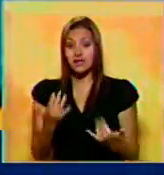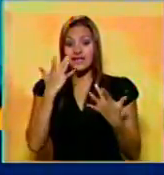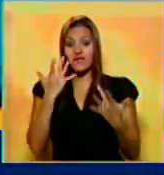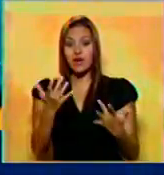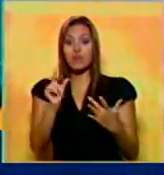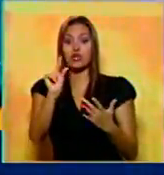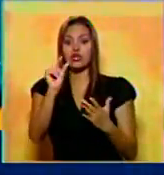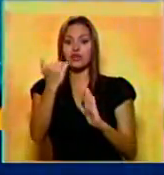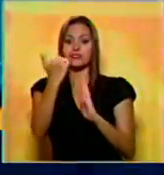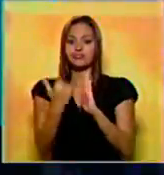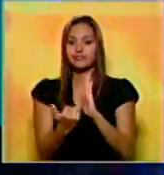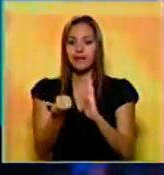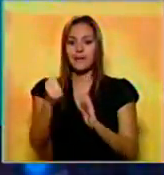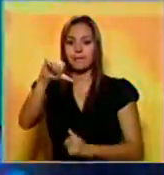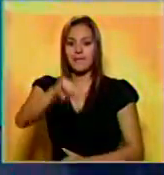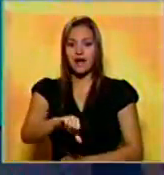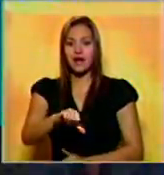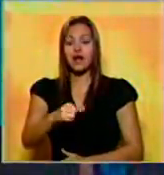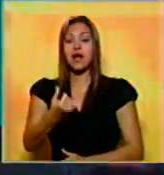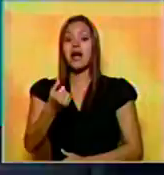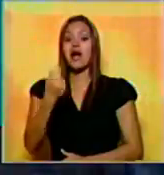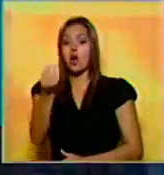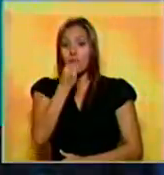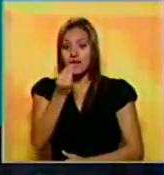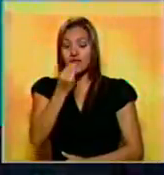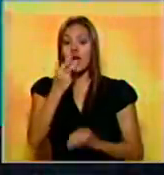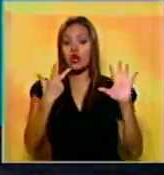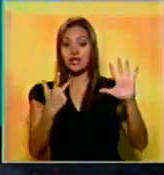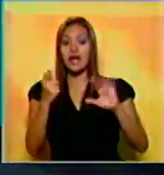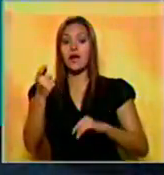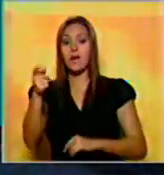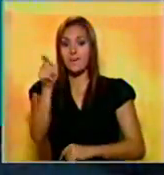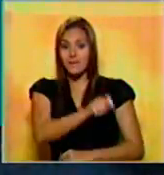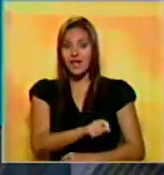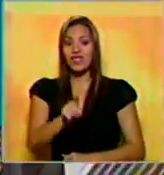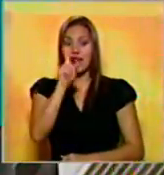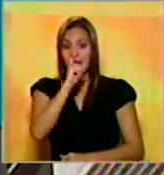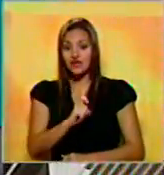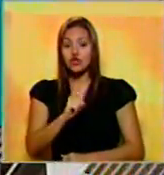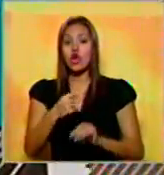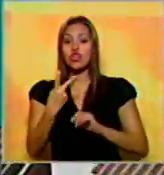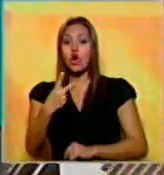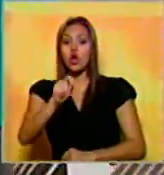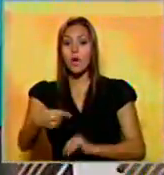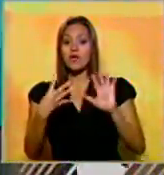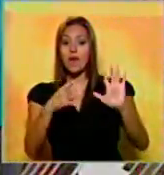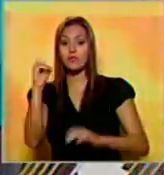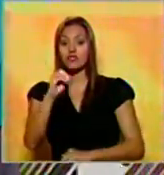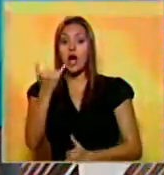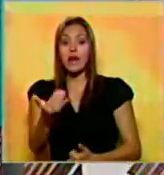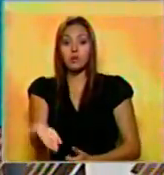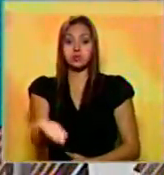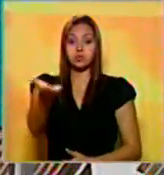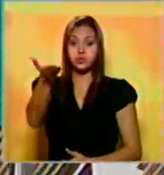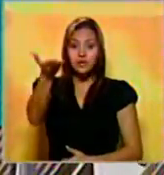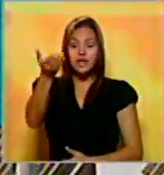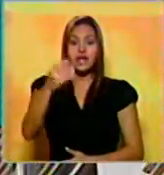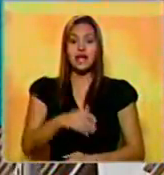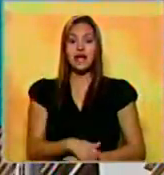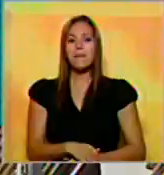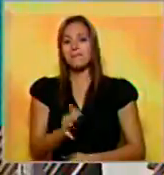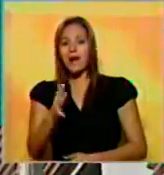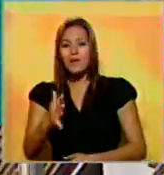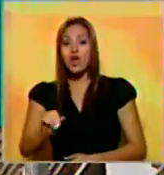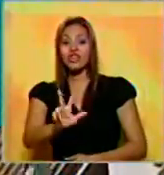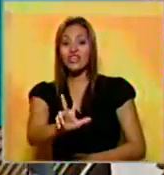caída. Señalaron que los alimentos en el octavo mes del año se incrementaron 2,9%, con lo que acumula un incremento